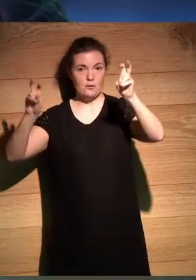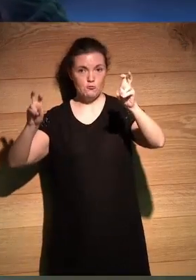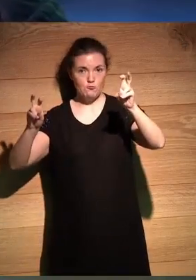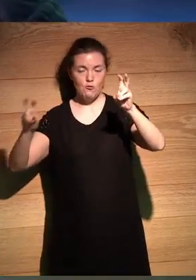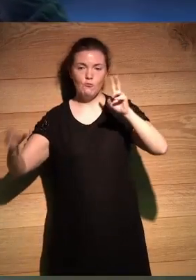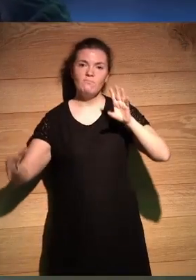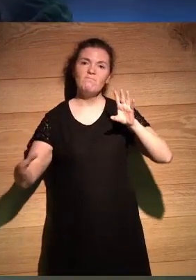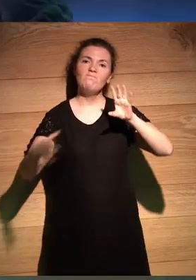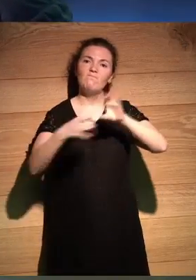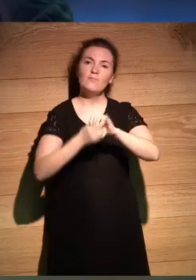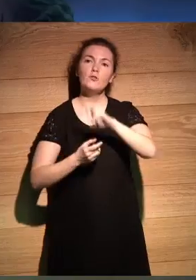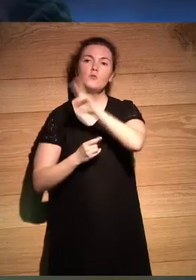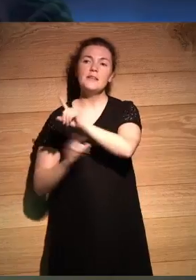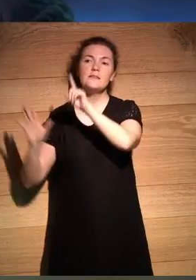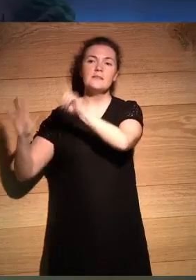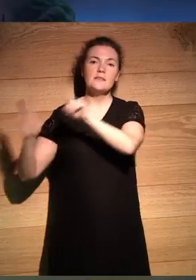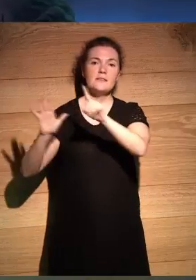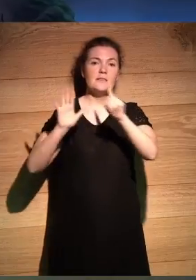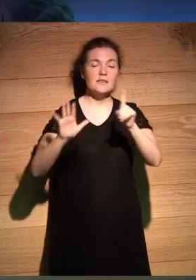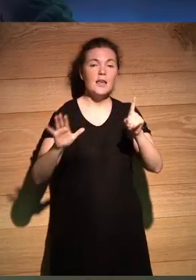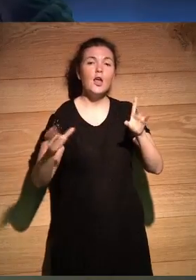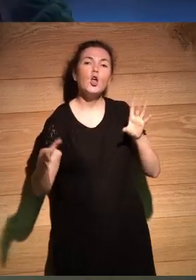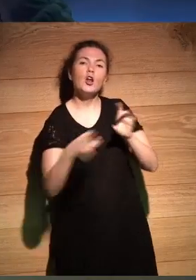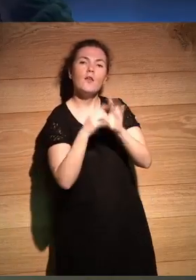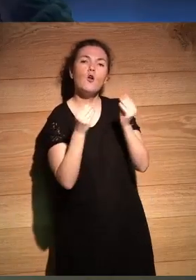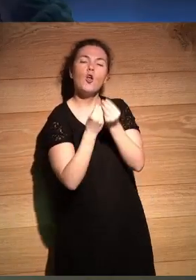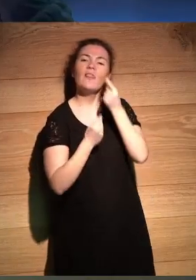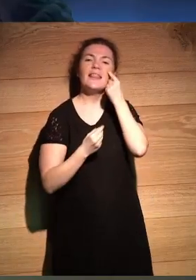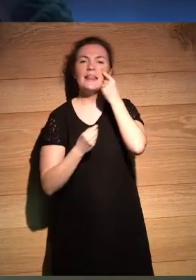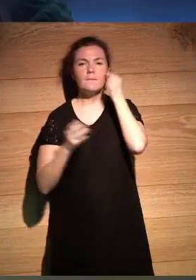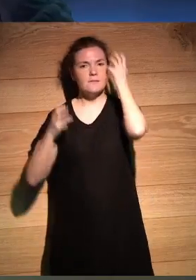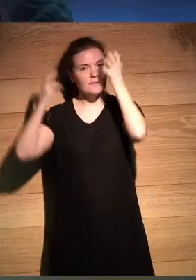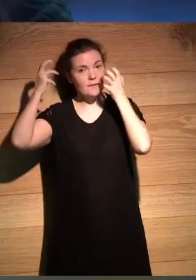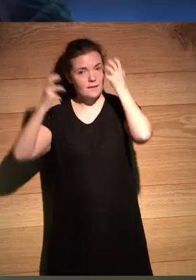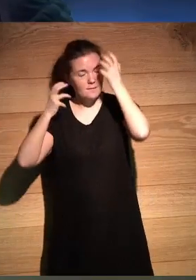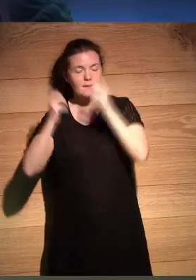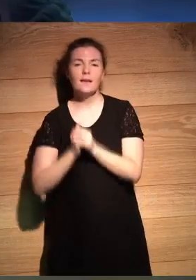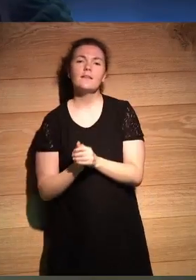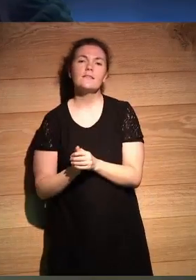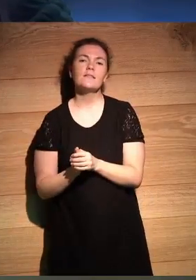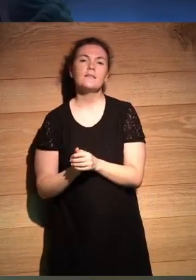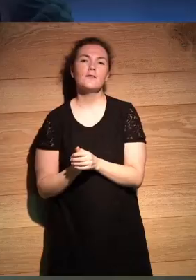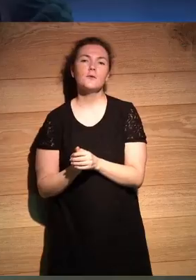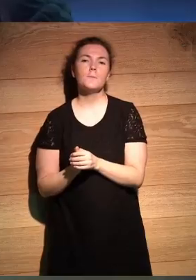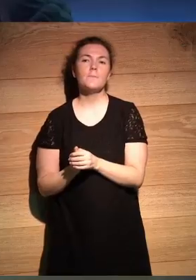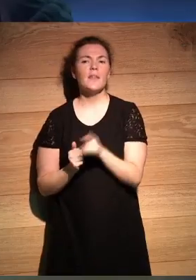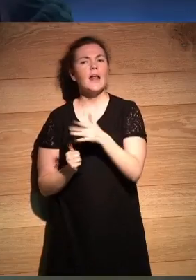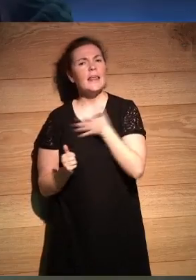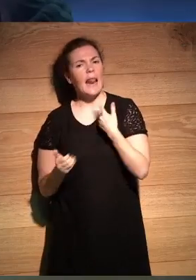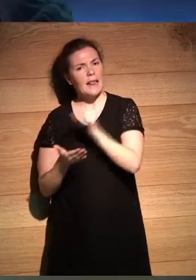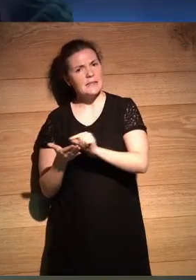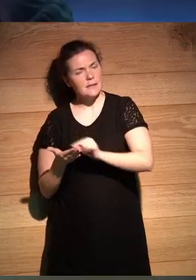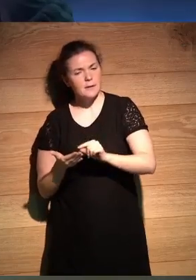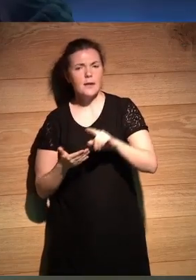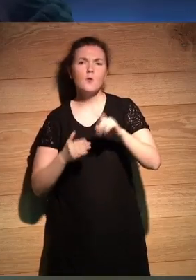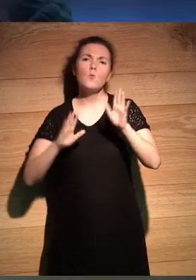iba a conectar 2666 con los detectives salvajes que era la él quería escribir una última